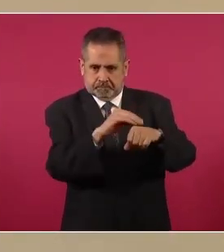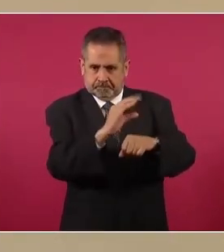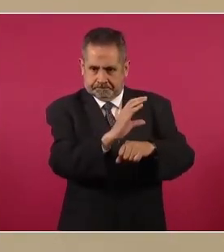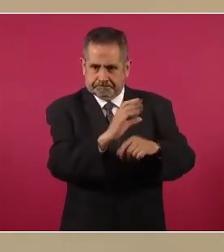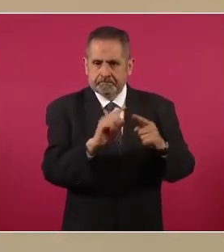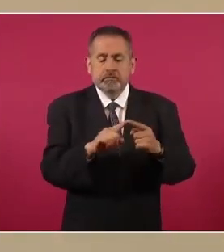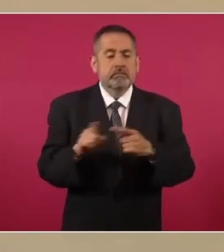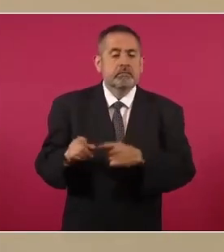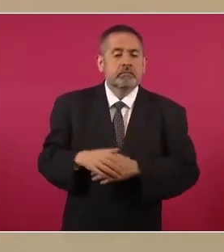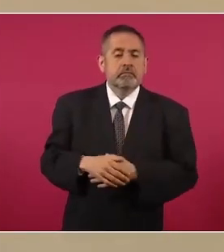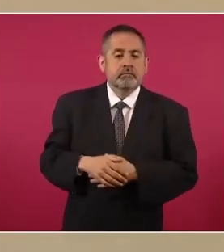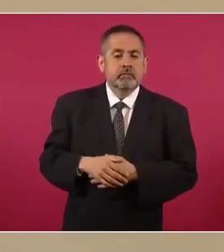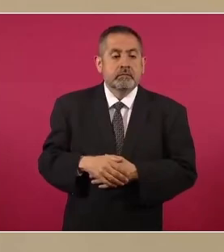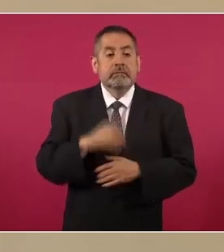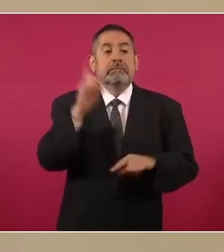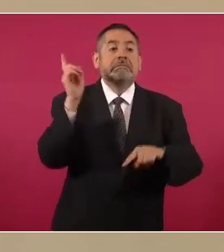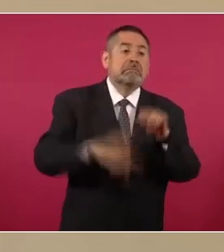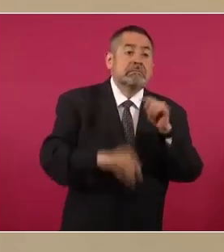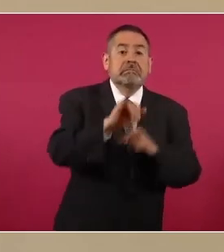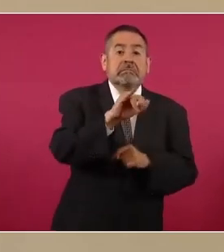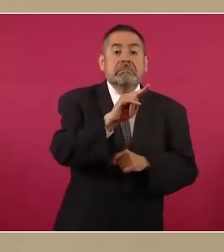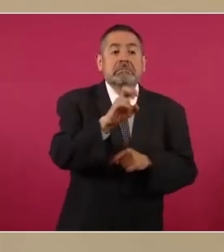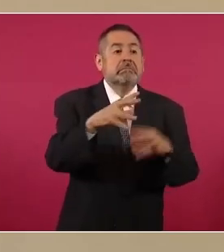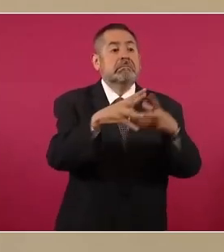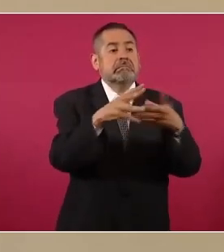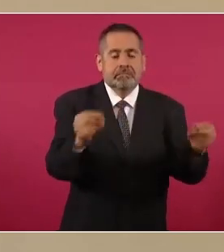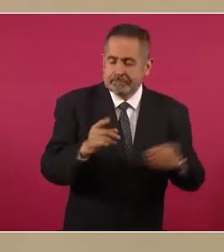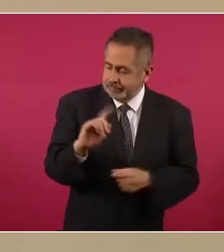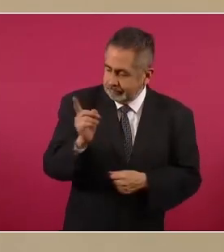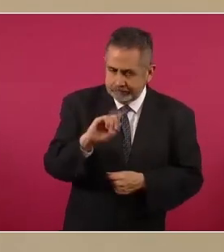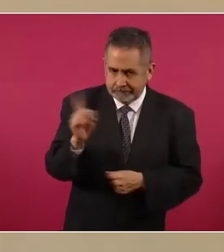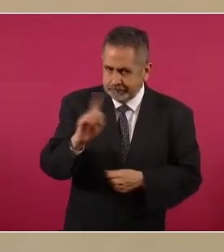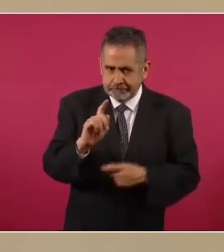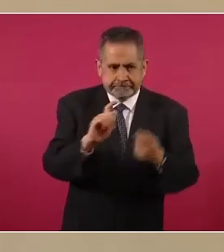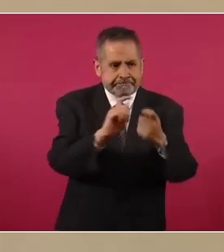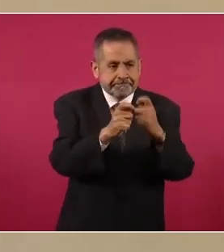No quitar al INE, no desaparecer al INE.